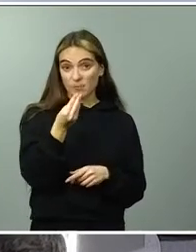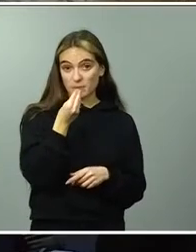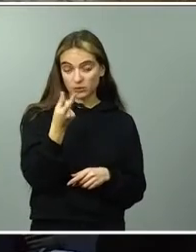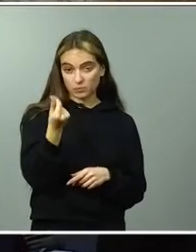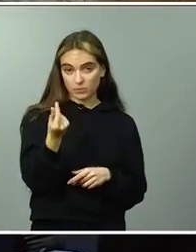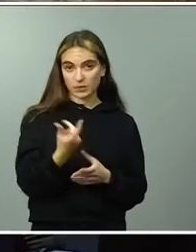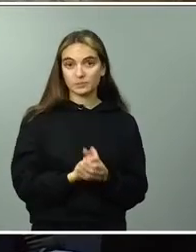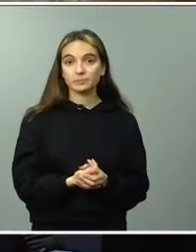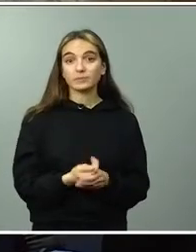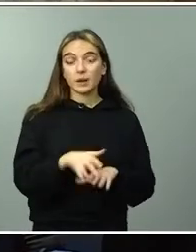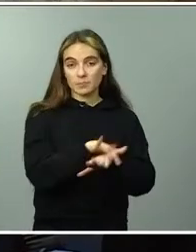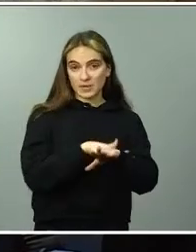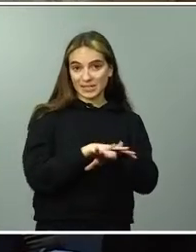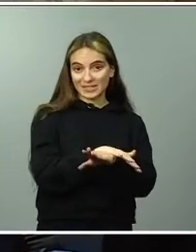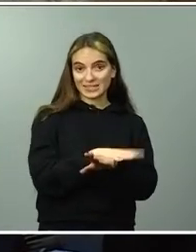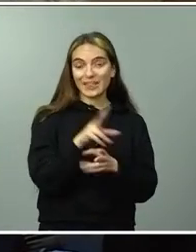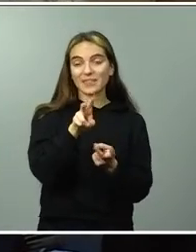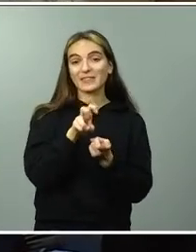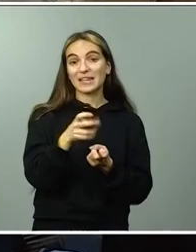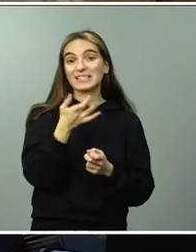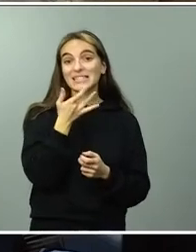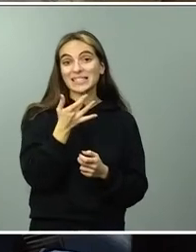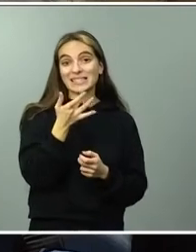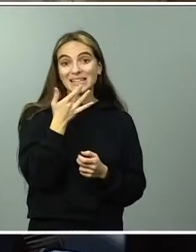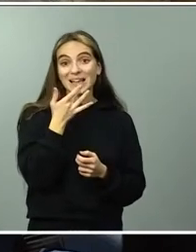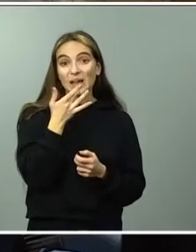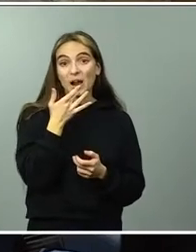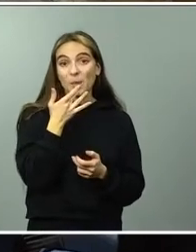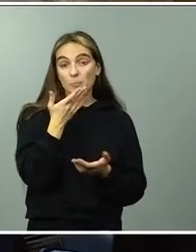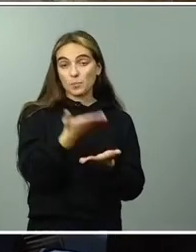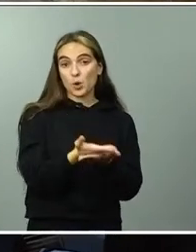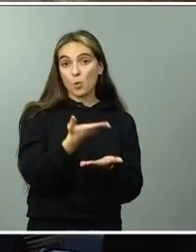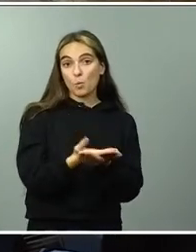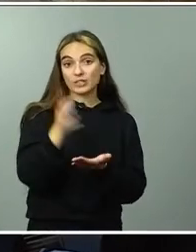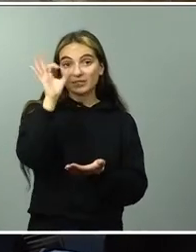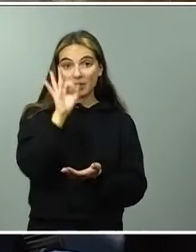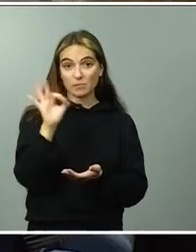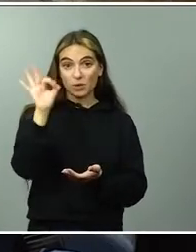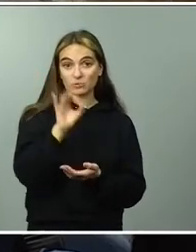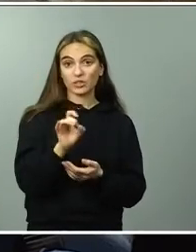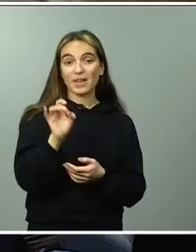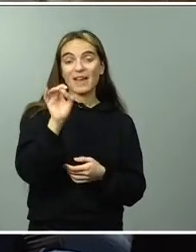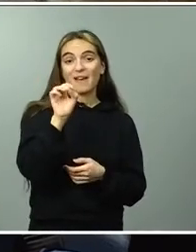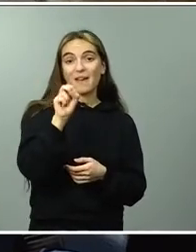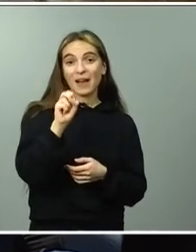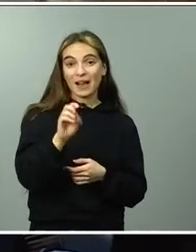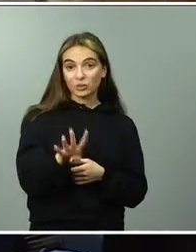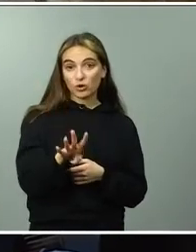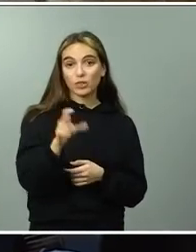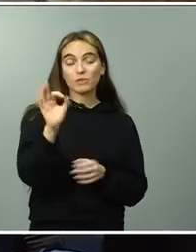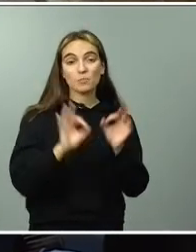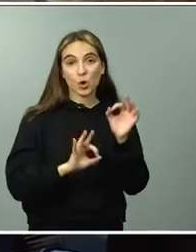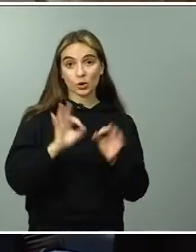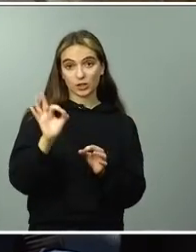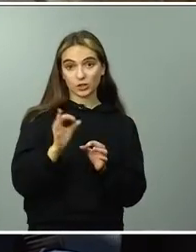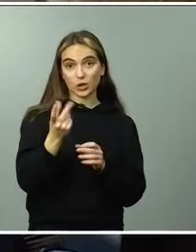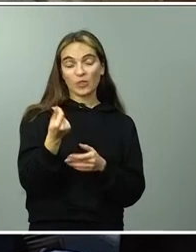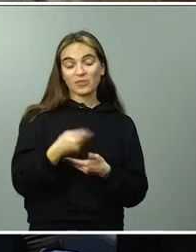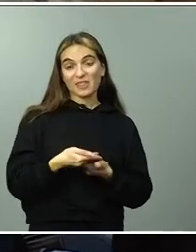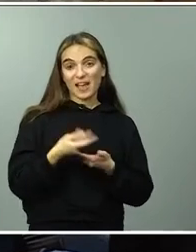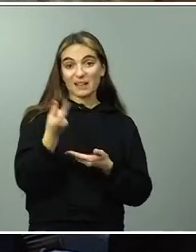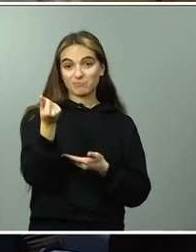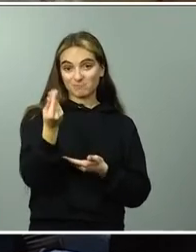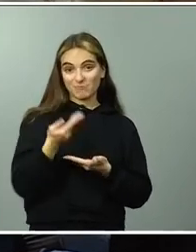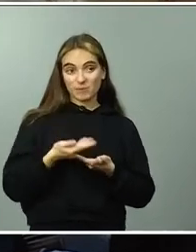factible estudiar la propuesta que plantea Podemos de ese 14% de bonificación similar a lo que se hizo ya